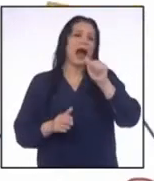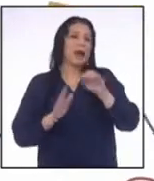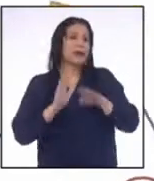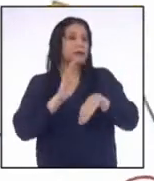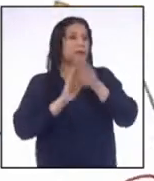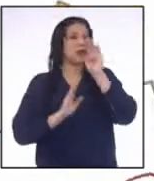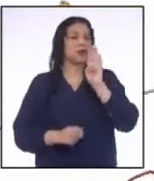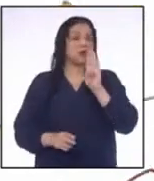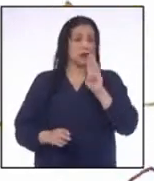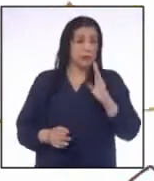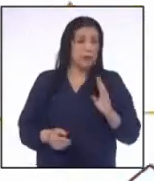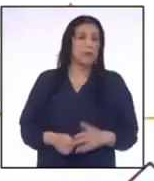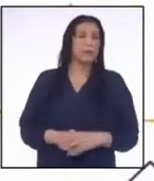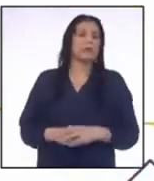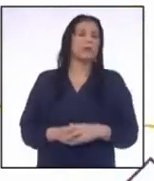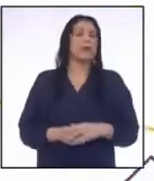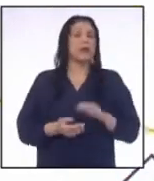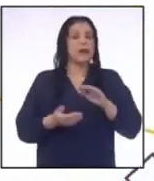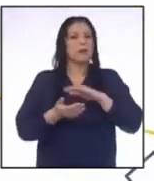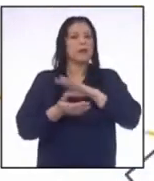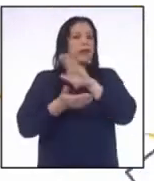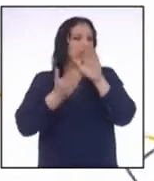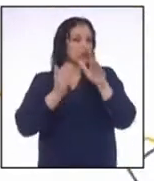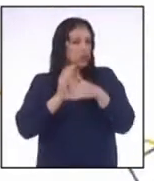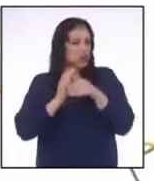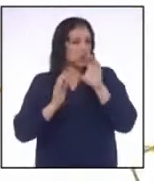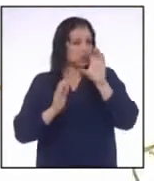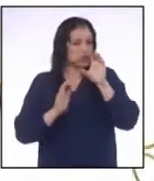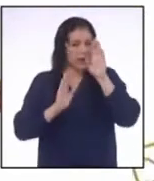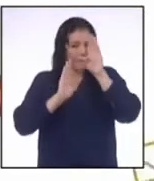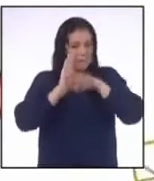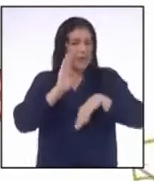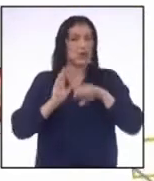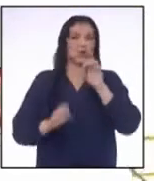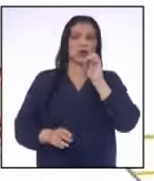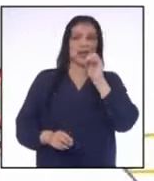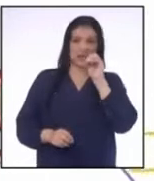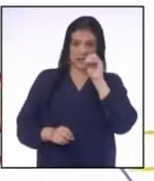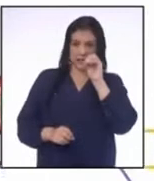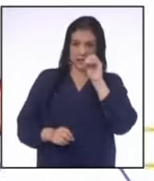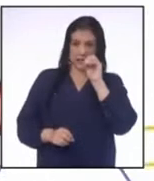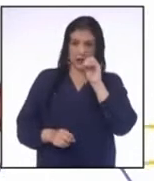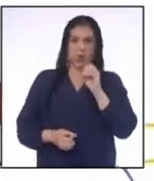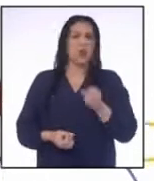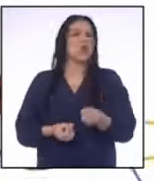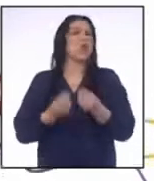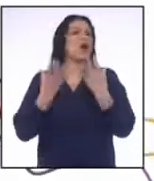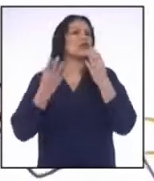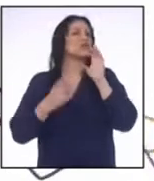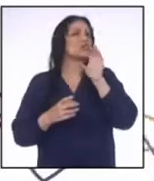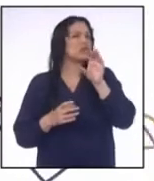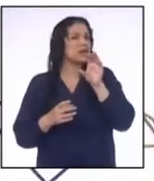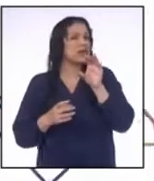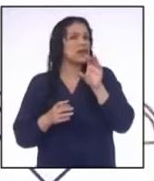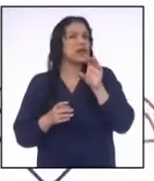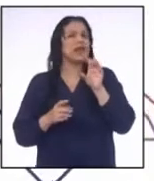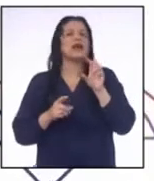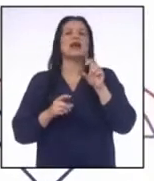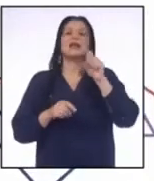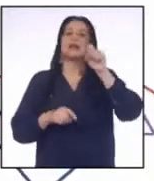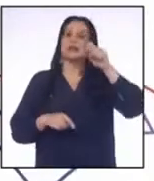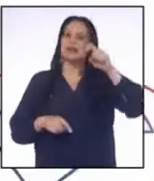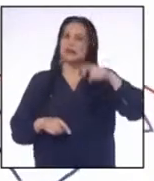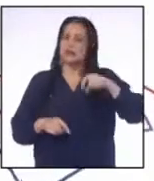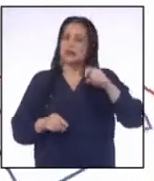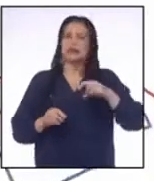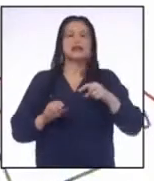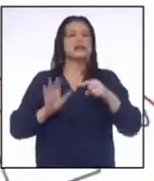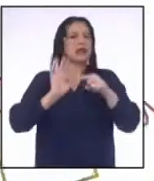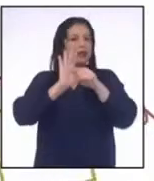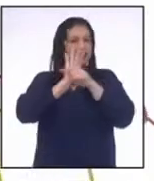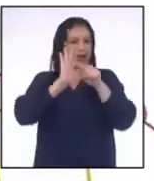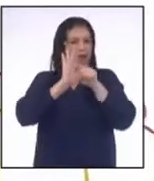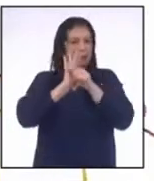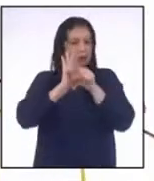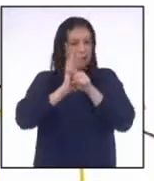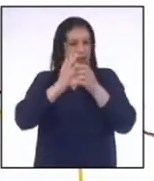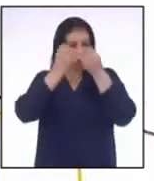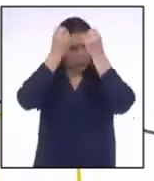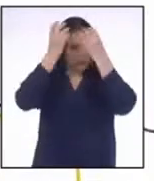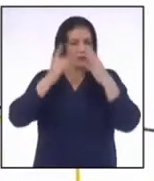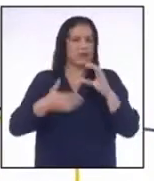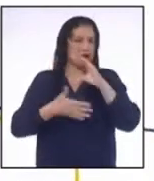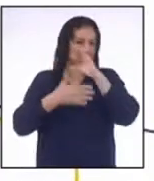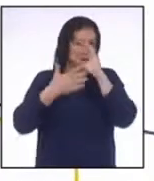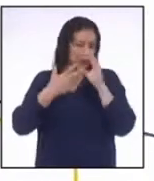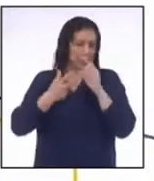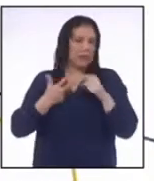es mayor que B Para todo C menor que 0 El valor de C debe ser negativo para que se cumpla la propiedad